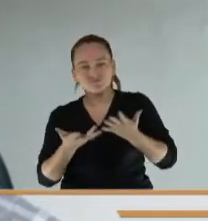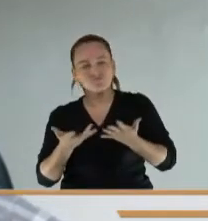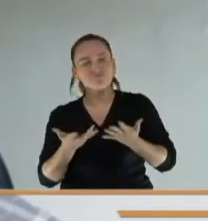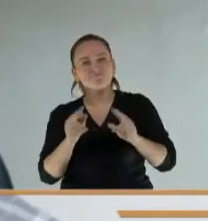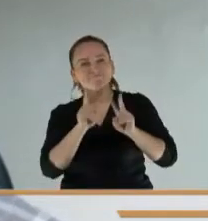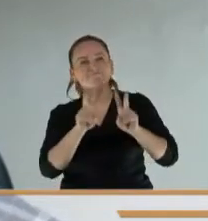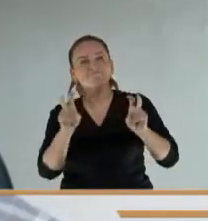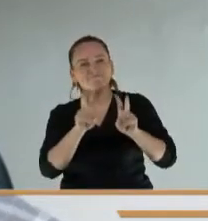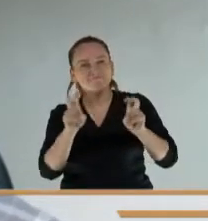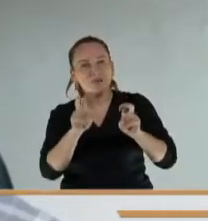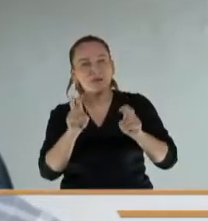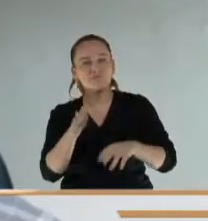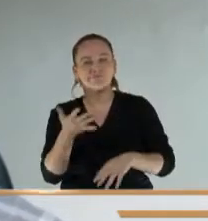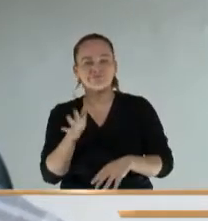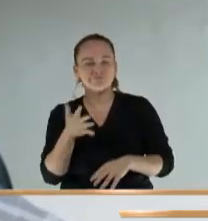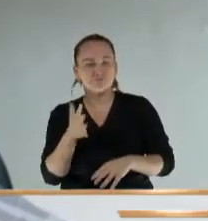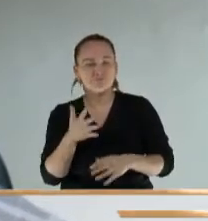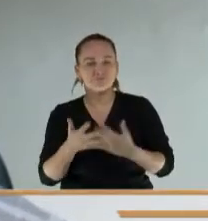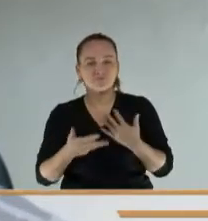que le va a costar